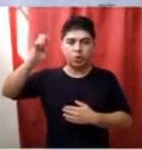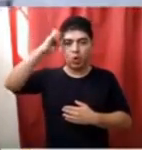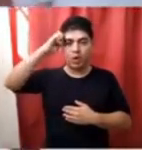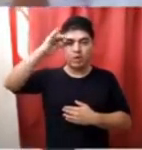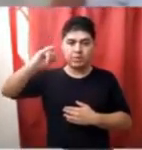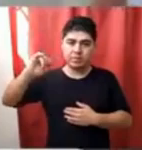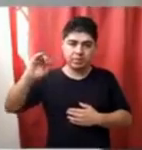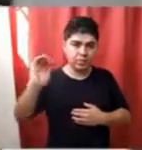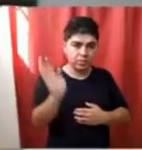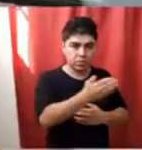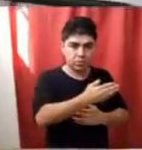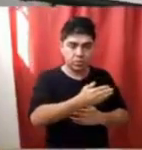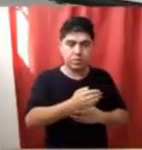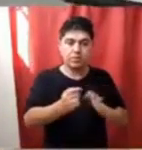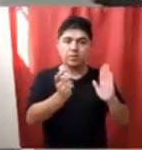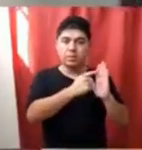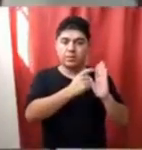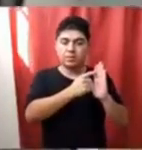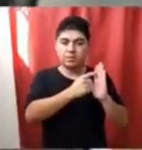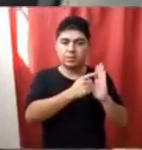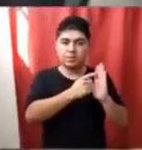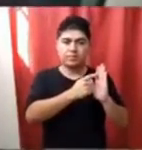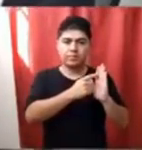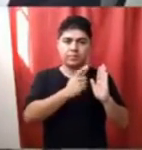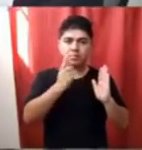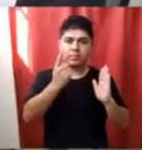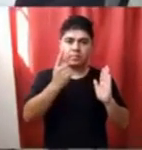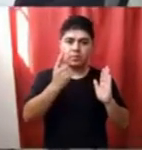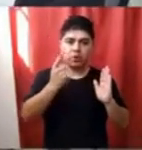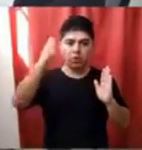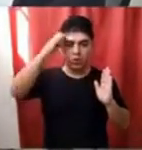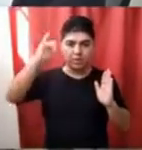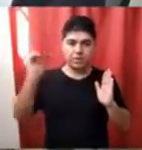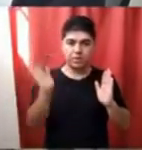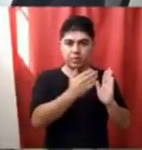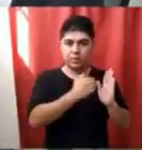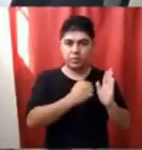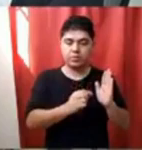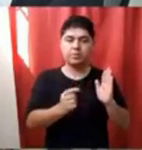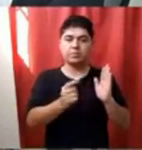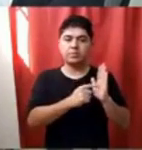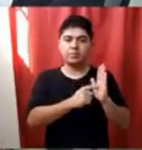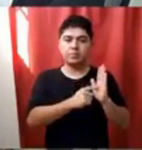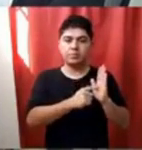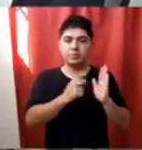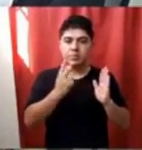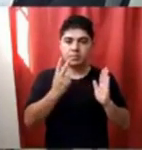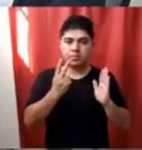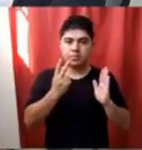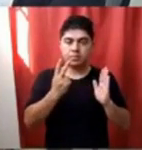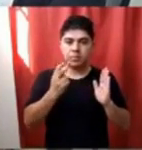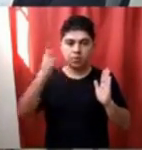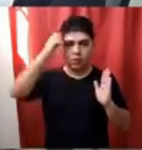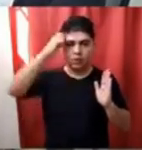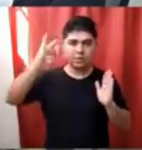afirmativo de todos los concejales. términos particulares, artículo 1, voto afirmativo de todos los concejales. Artículo 2,